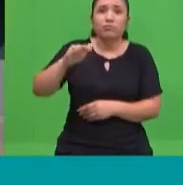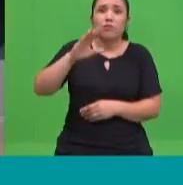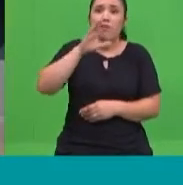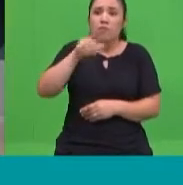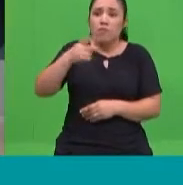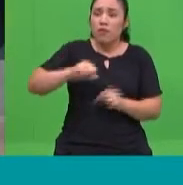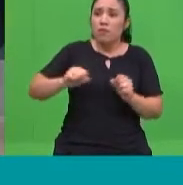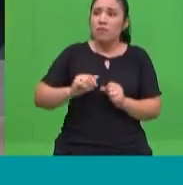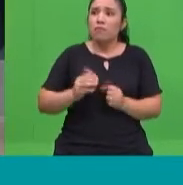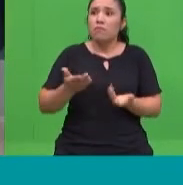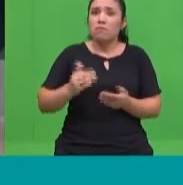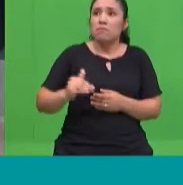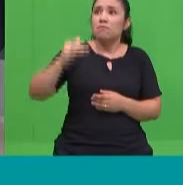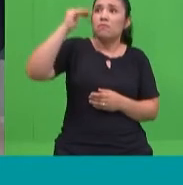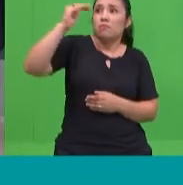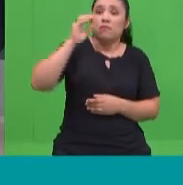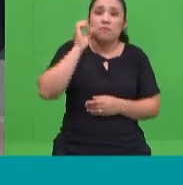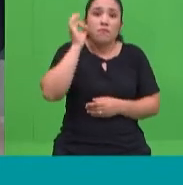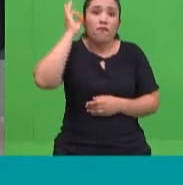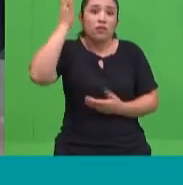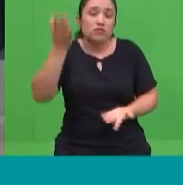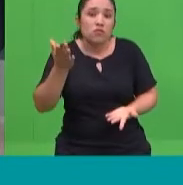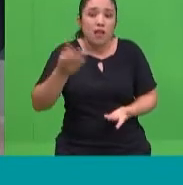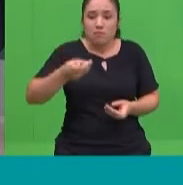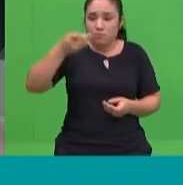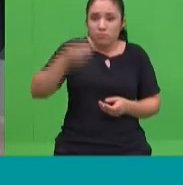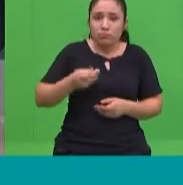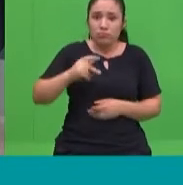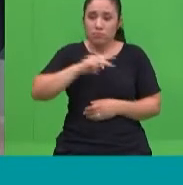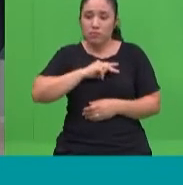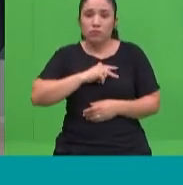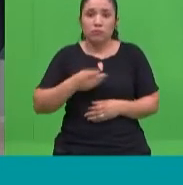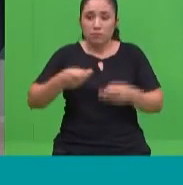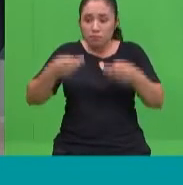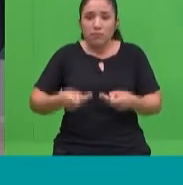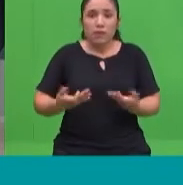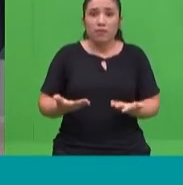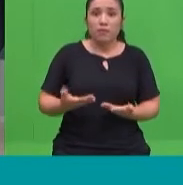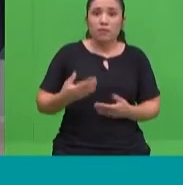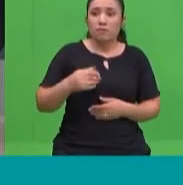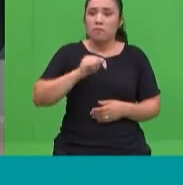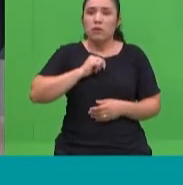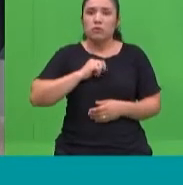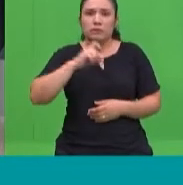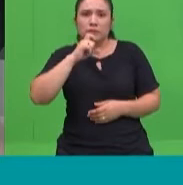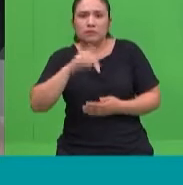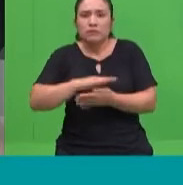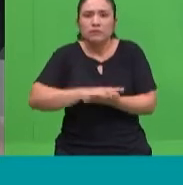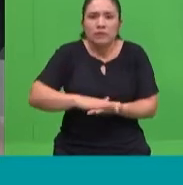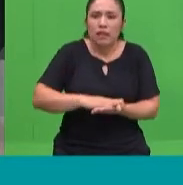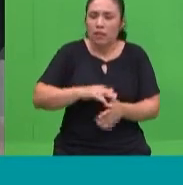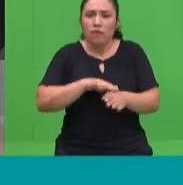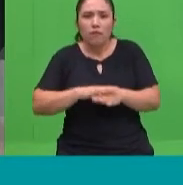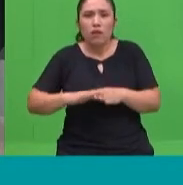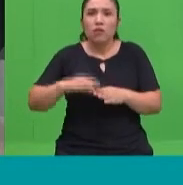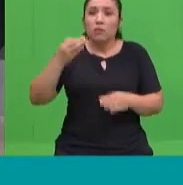íntegros, que sean personas de bien, que sean personas que realmente sean útiles a la sociedad. Entonces, en ese contexto